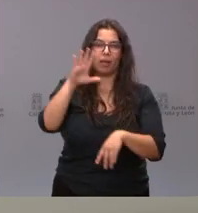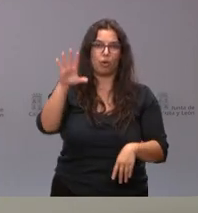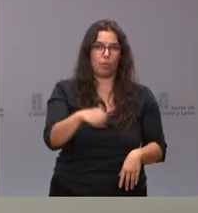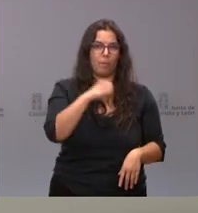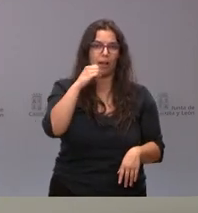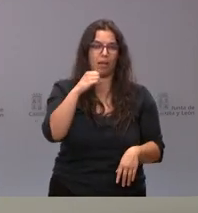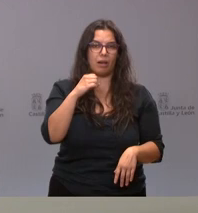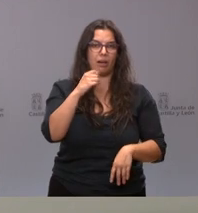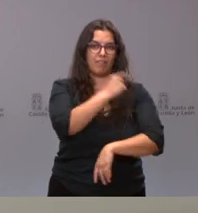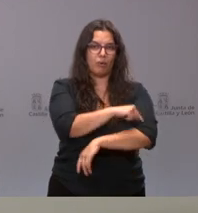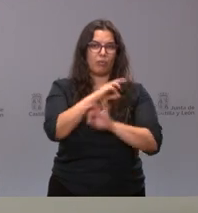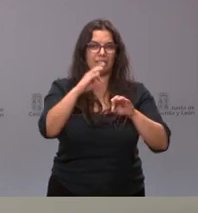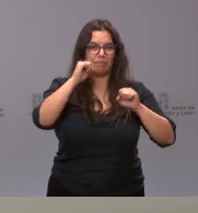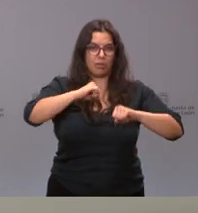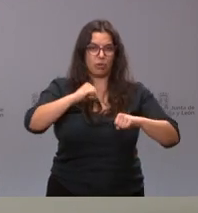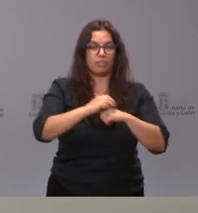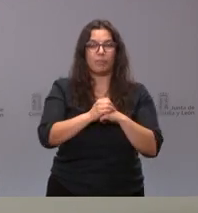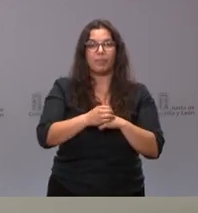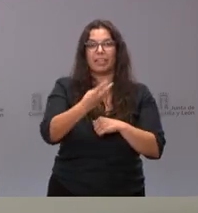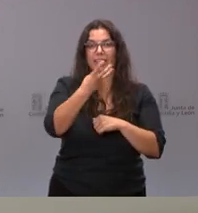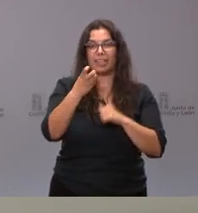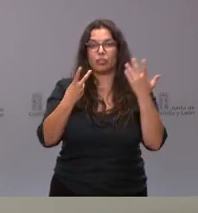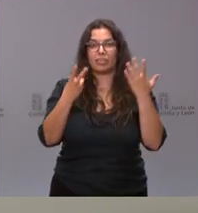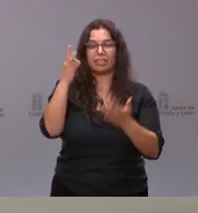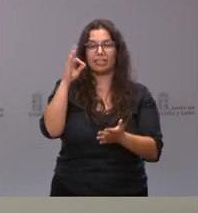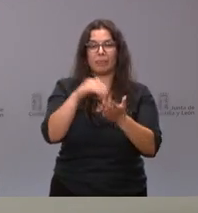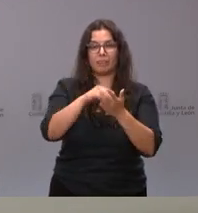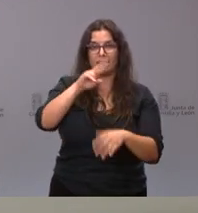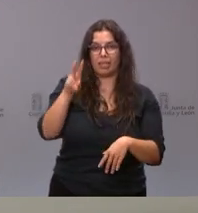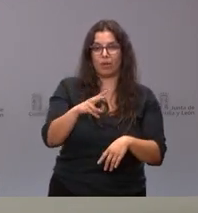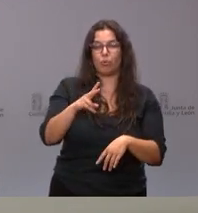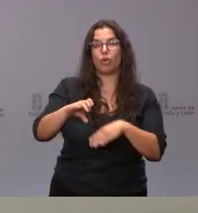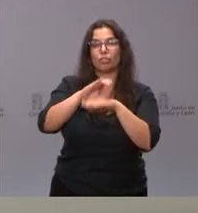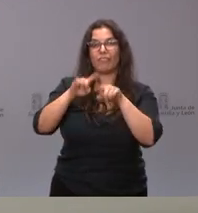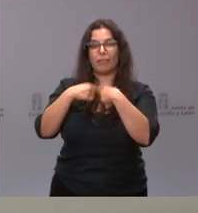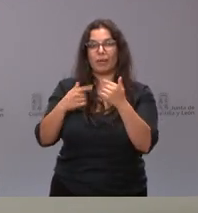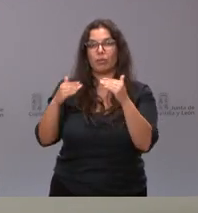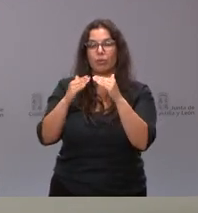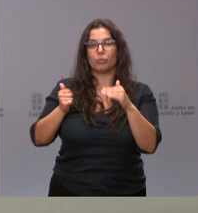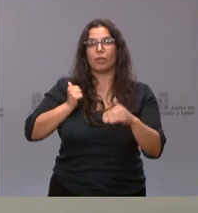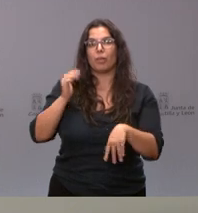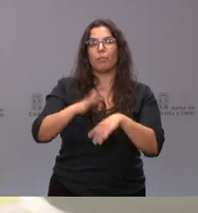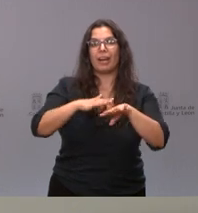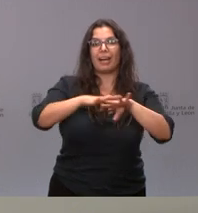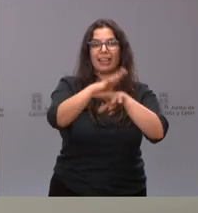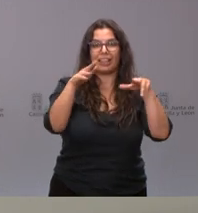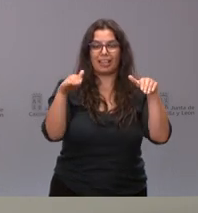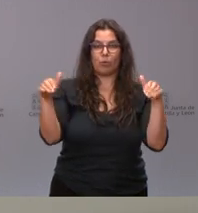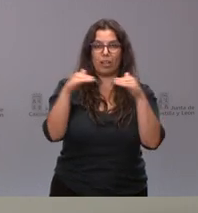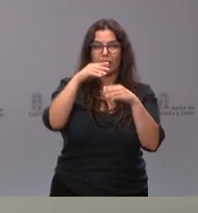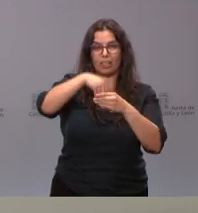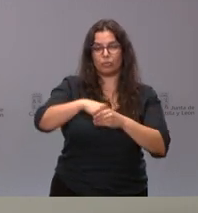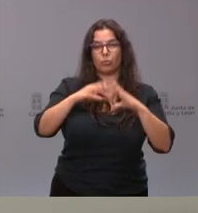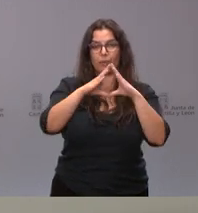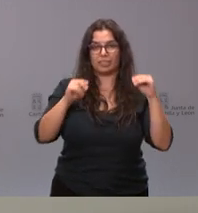población, 370.000 euros por parte de la Consejería de Familia y Igualdad de Oportunidades para la Red de Igualdad en las Universidades.